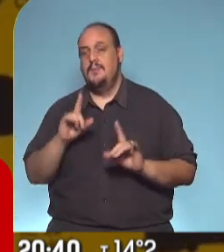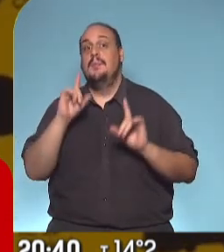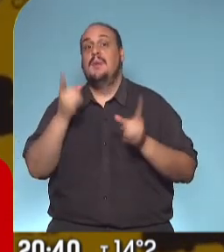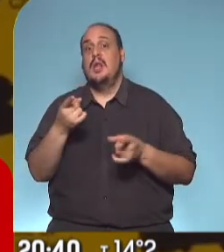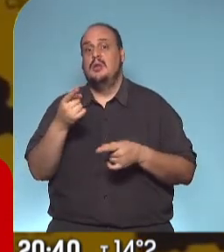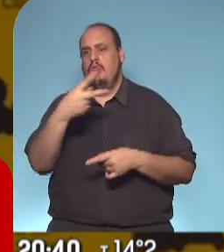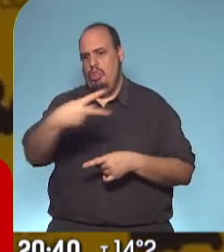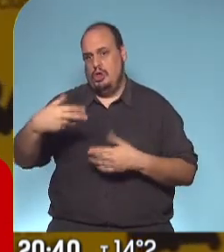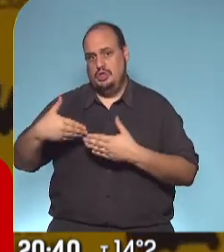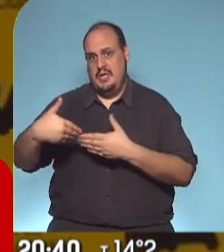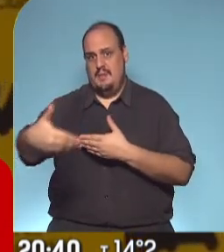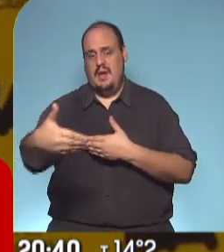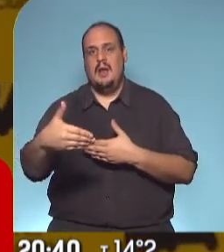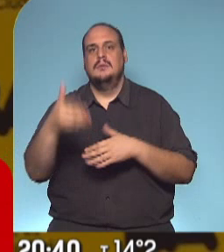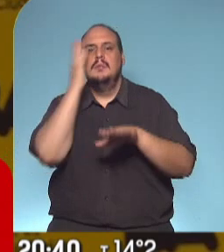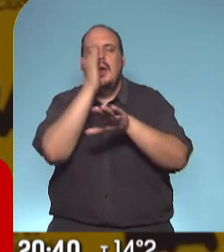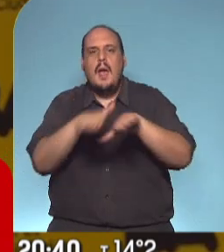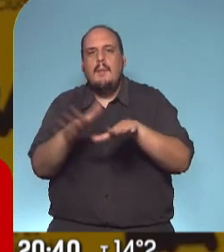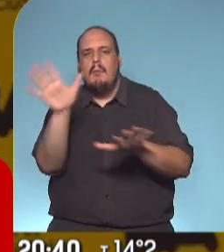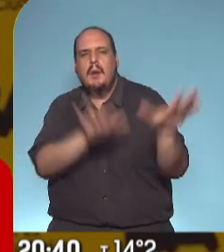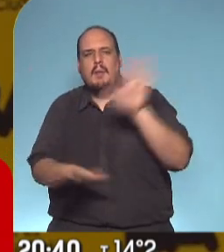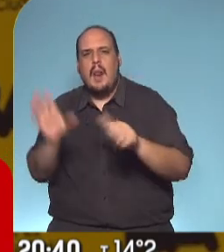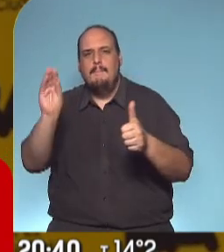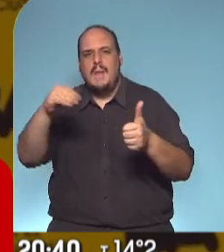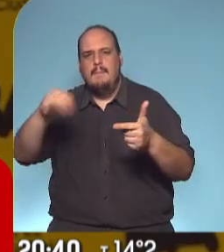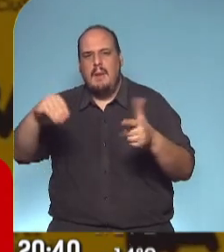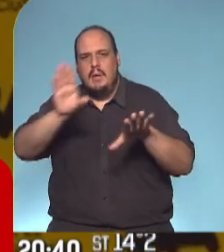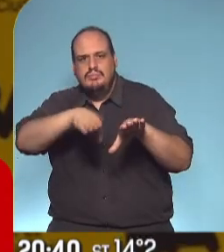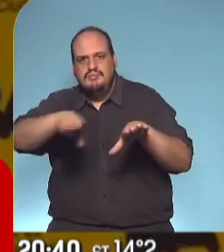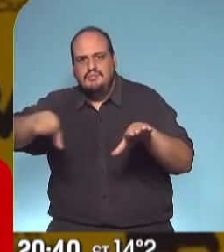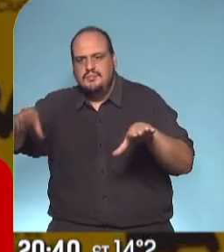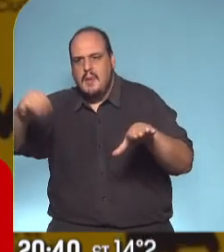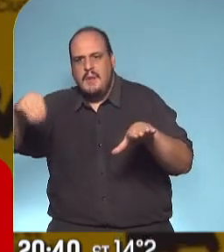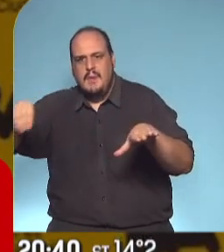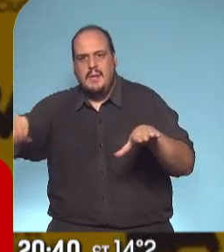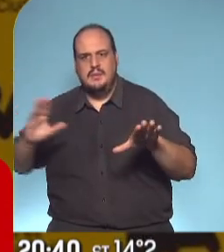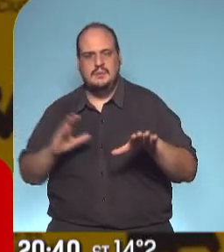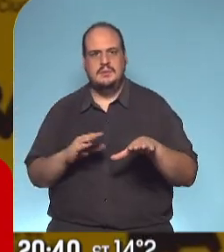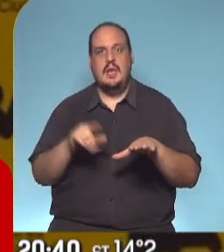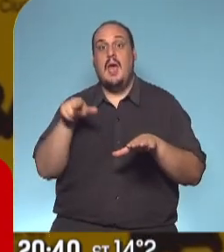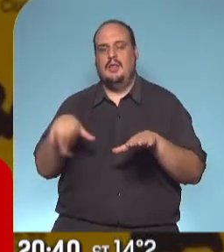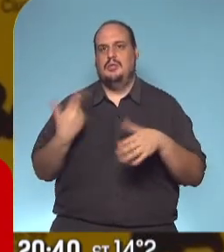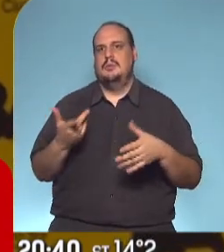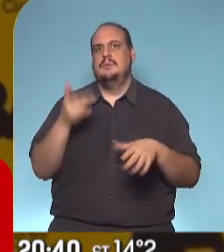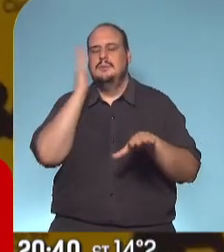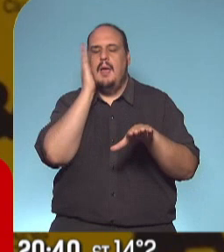para las próximas dos semanas una ampliación de la cantidad de camas, lo cual nos va a dar un, digamos, un margen adicional